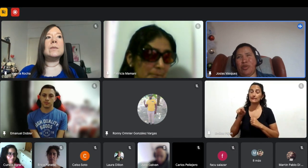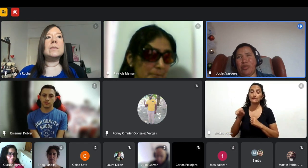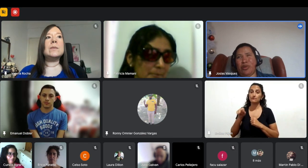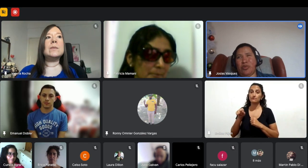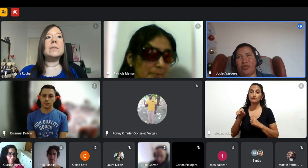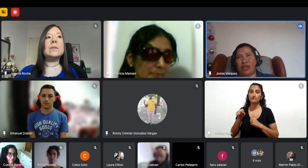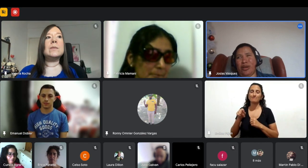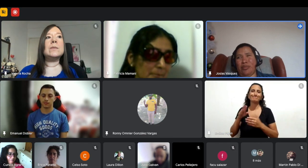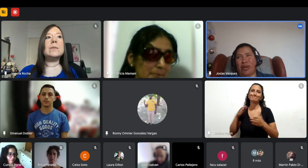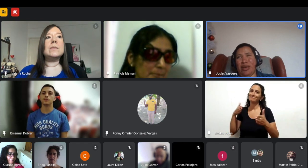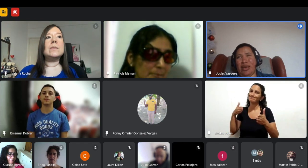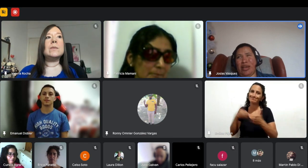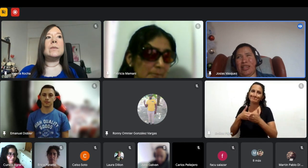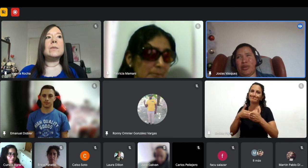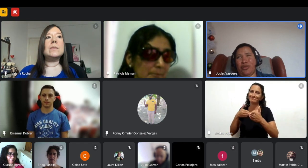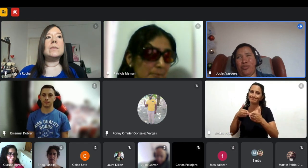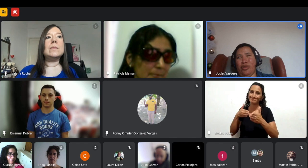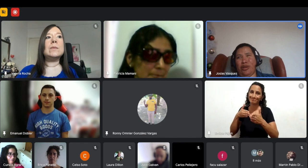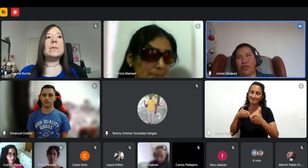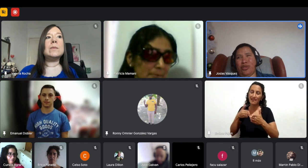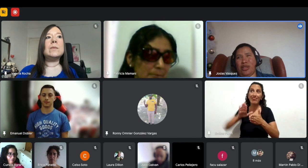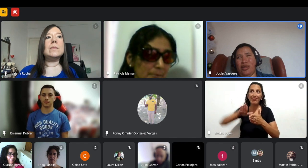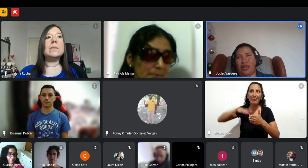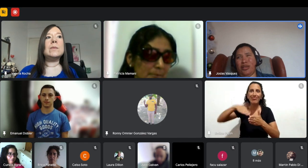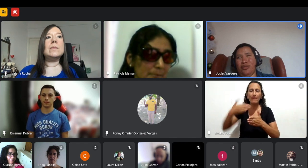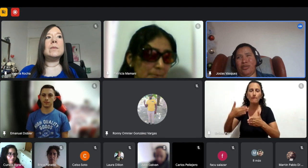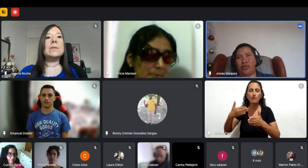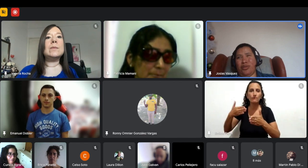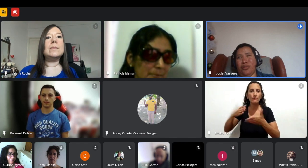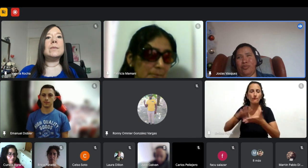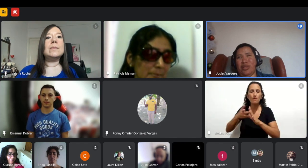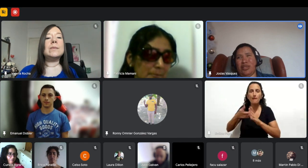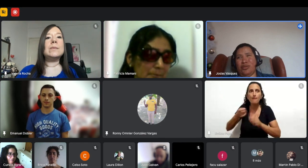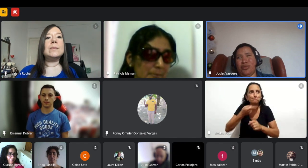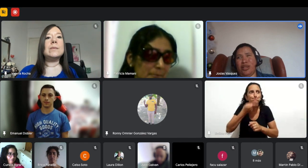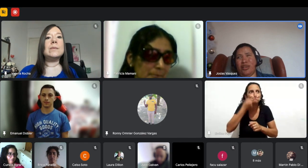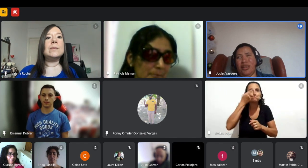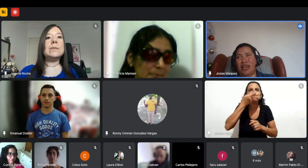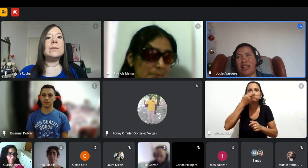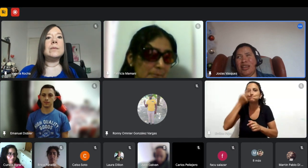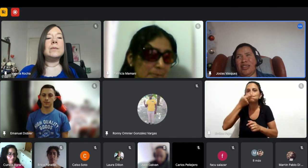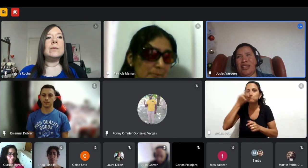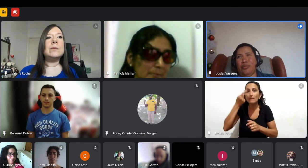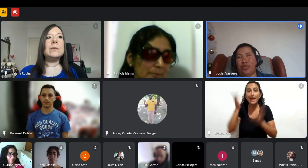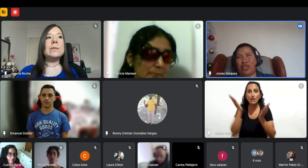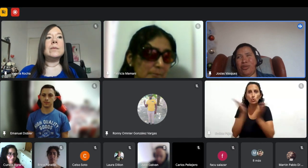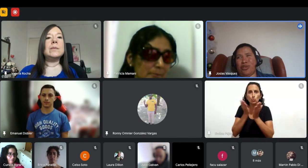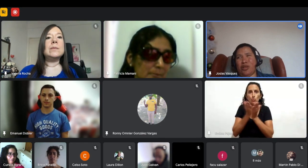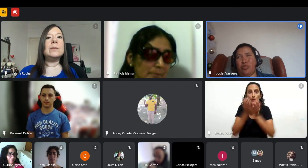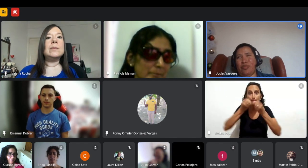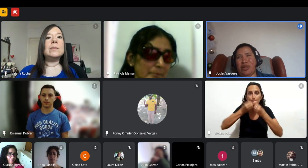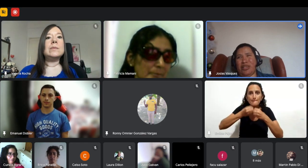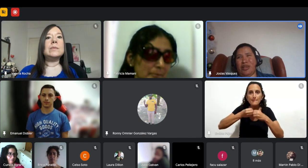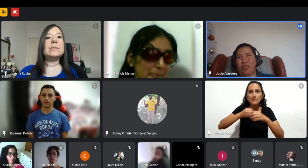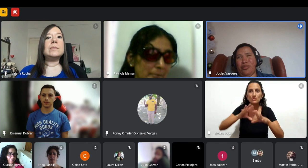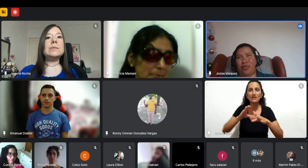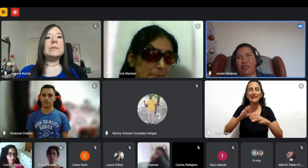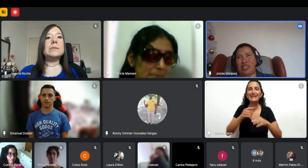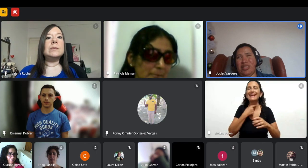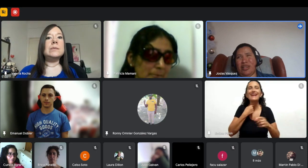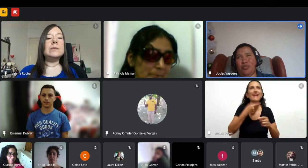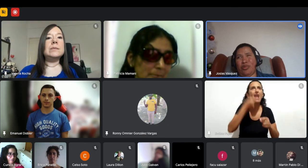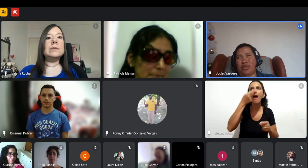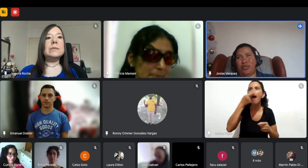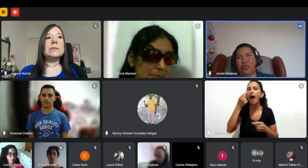barrera al principio pero después fue algo que me despertó como la curiosidad entonces cuando yo empecé a estudiar tenía mucha curiosidad por aprender